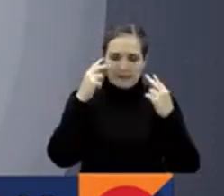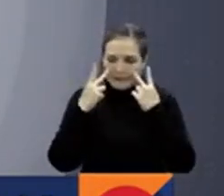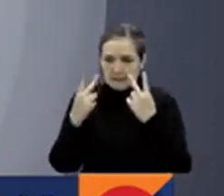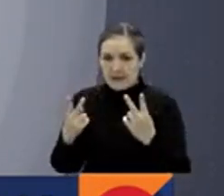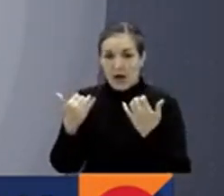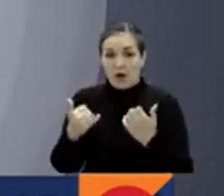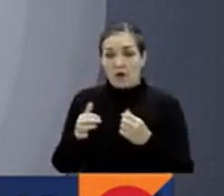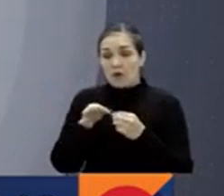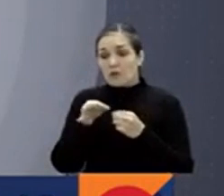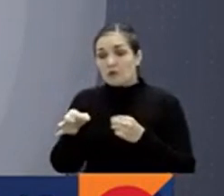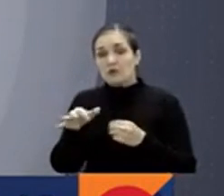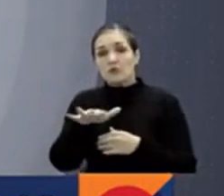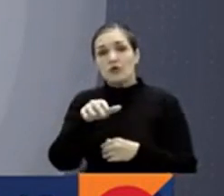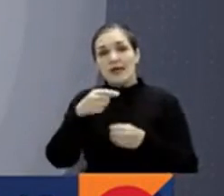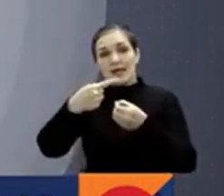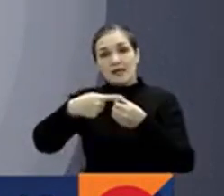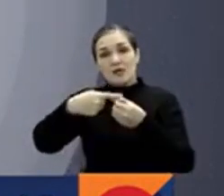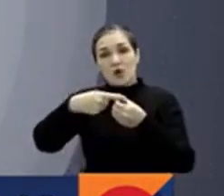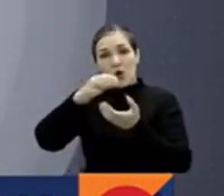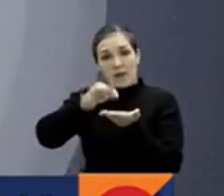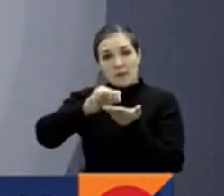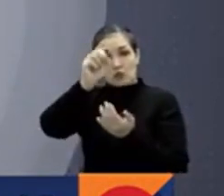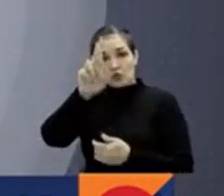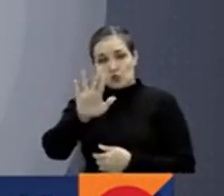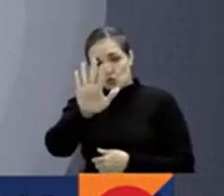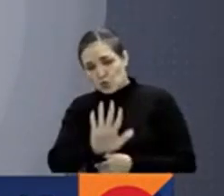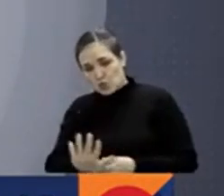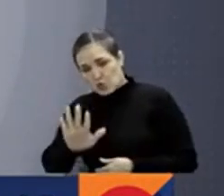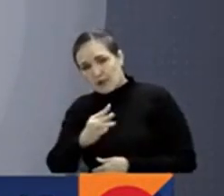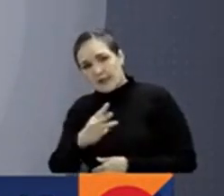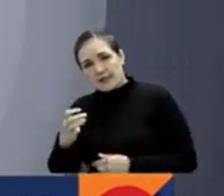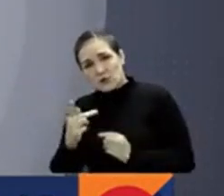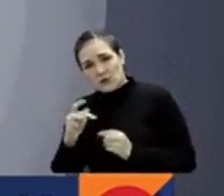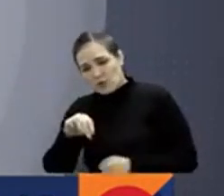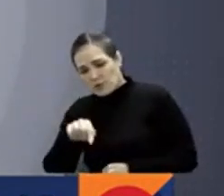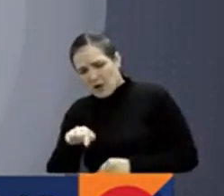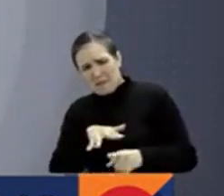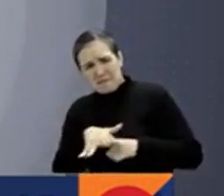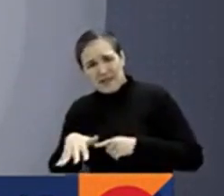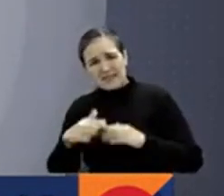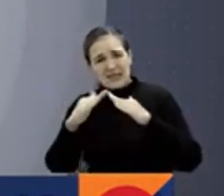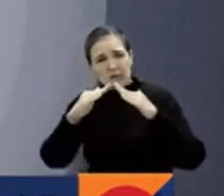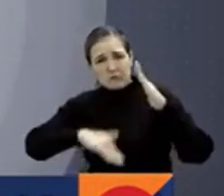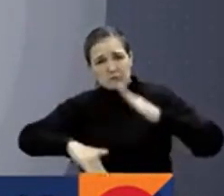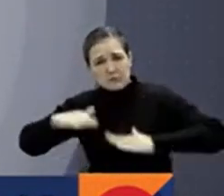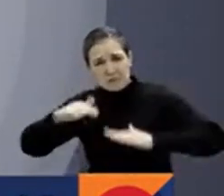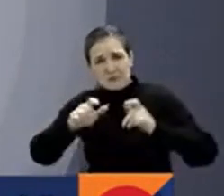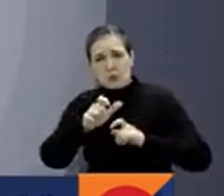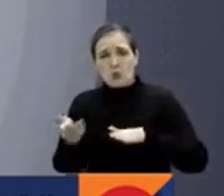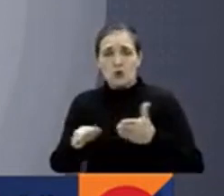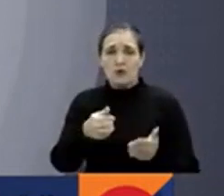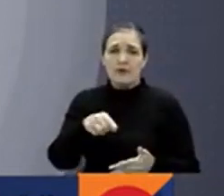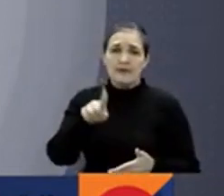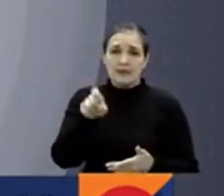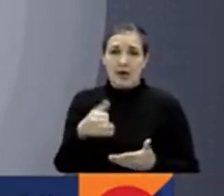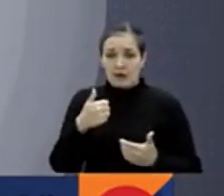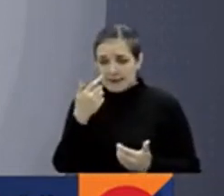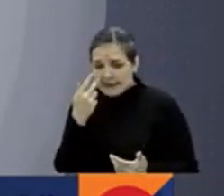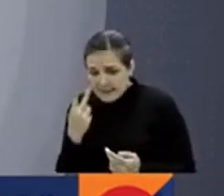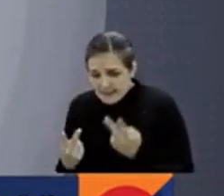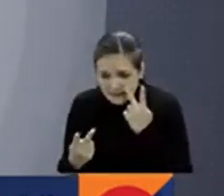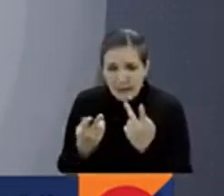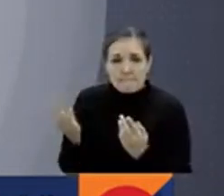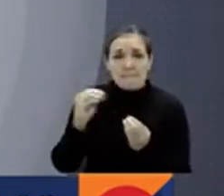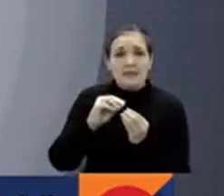kilómetros al sur de Quito, dejó también decenas de heridos, 500 damnificados y varias casas sepultadas por el lodo. Autoridades buscan a siete